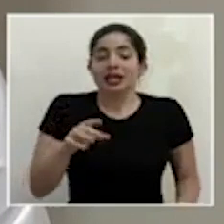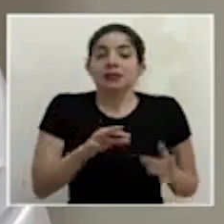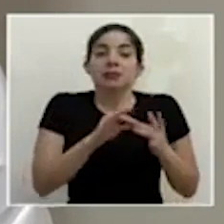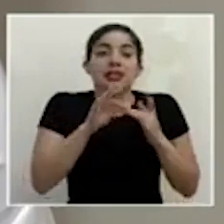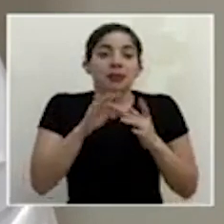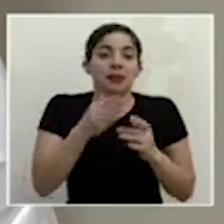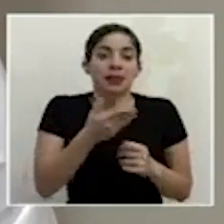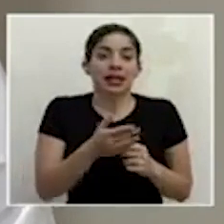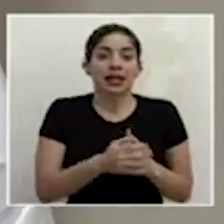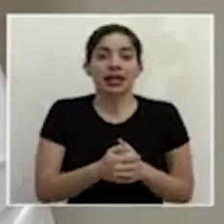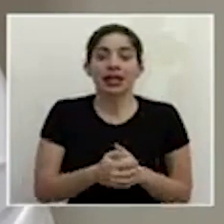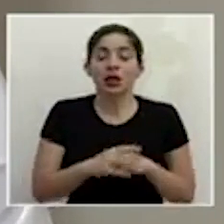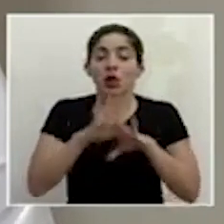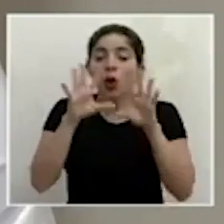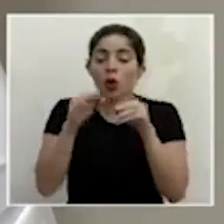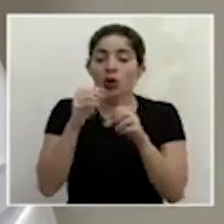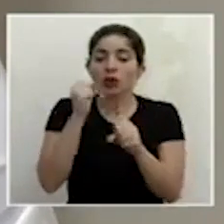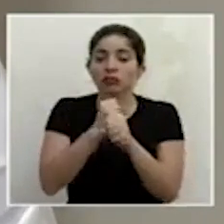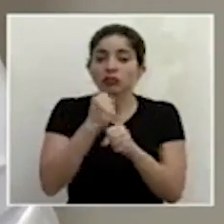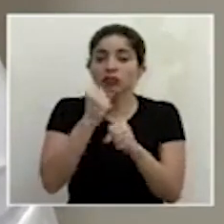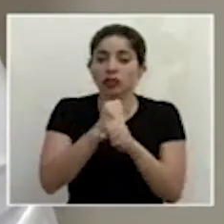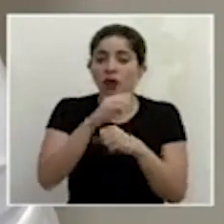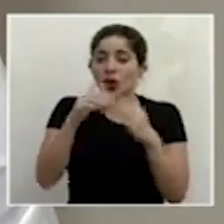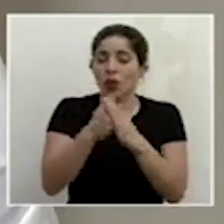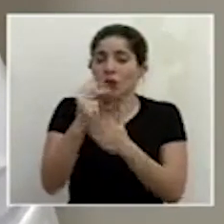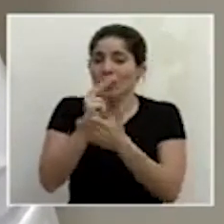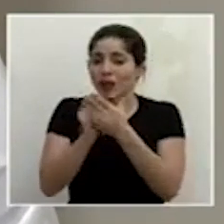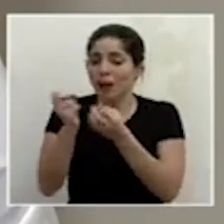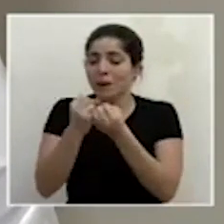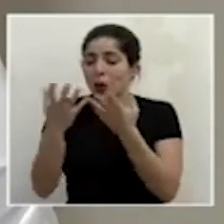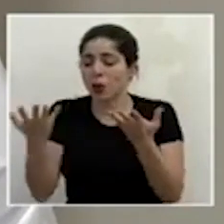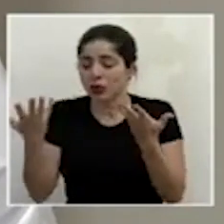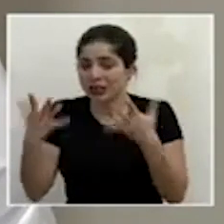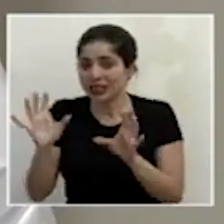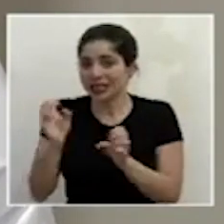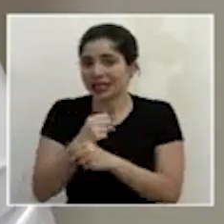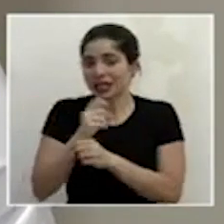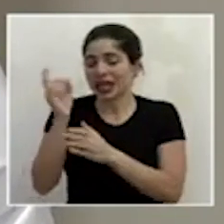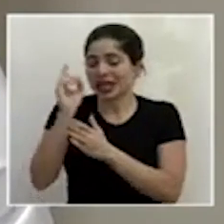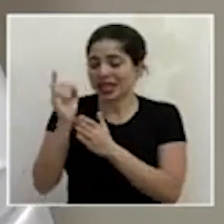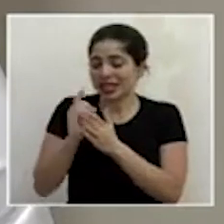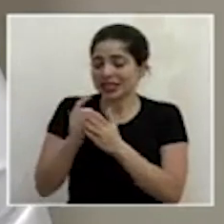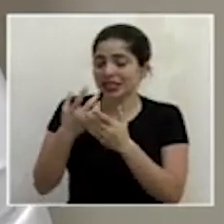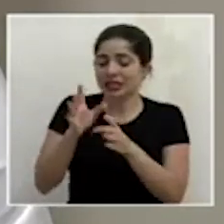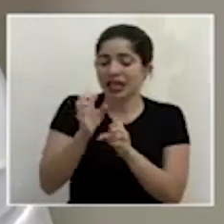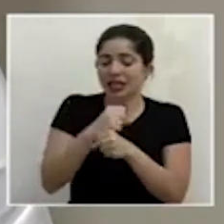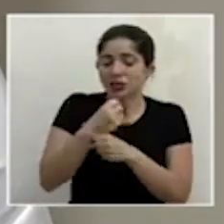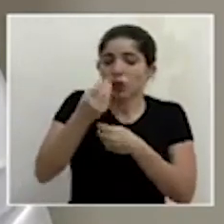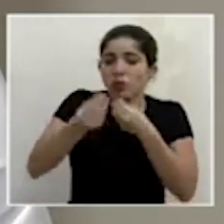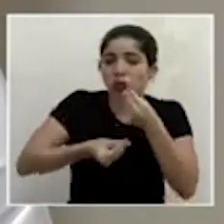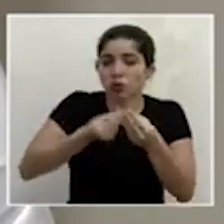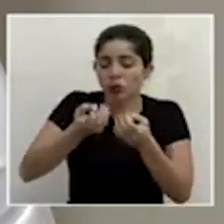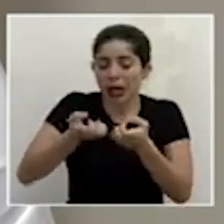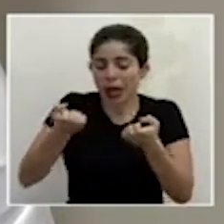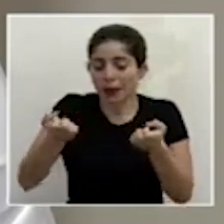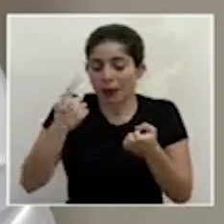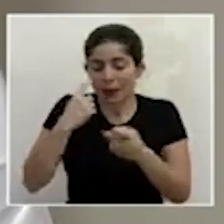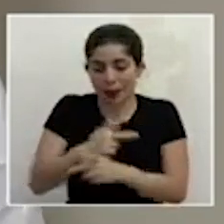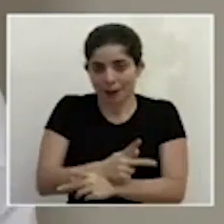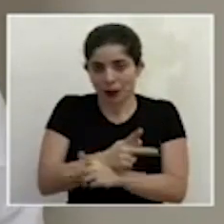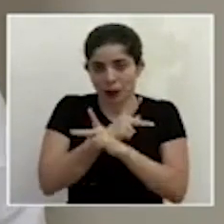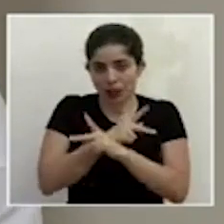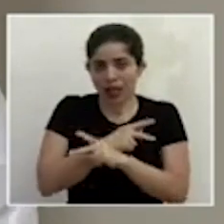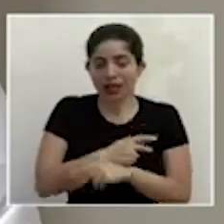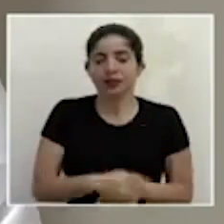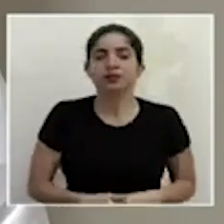específicamente todo el trabajo que han hecho todas las universidades públicas en el diseño y en la producción de equipos de protección para la Cruz